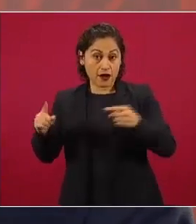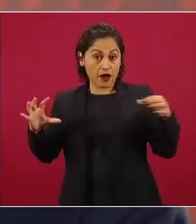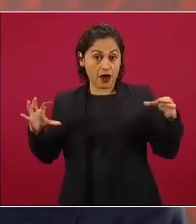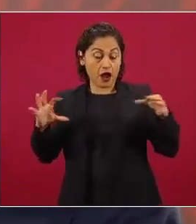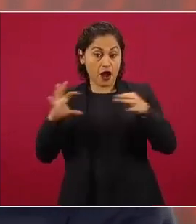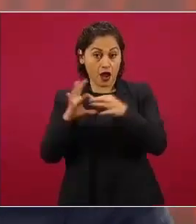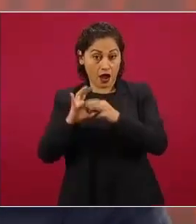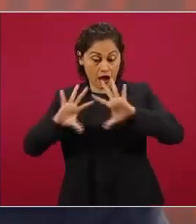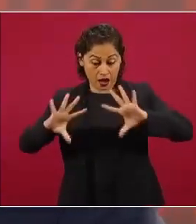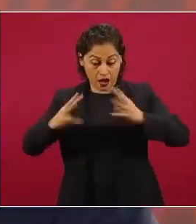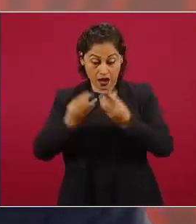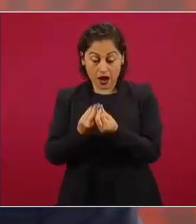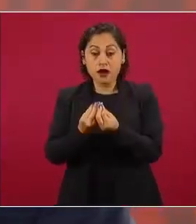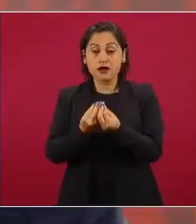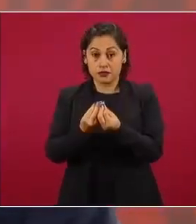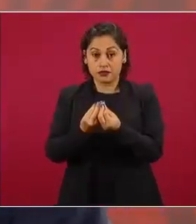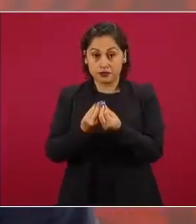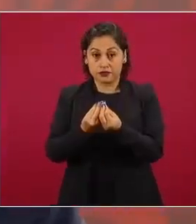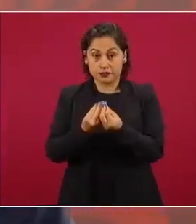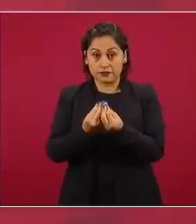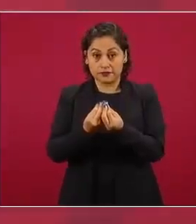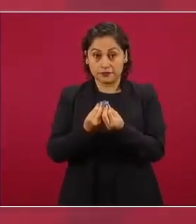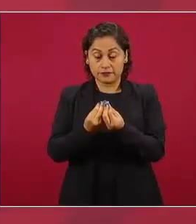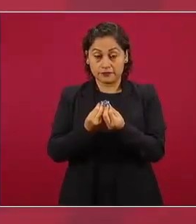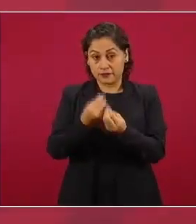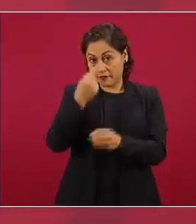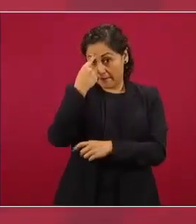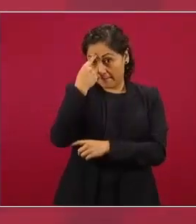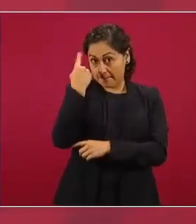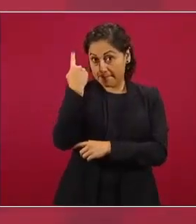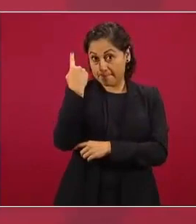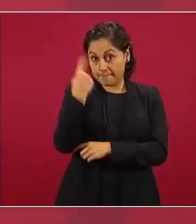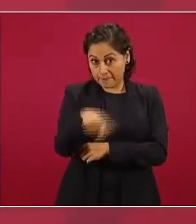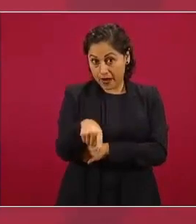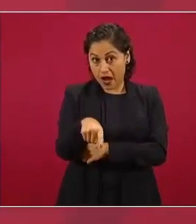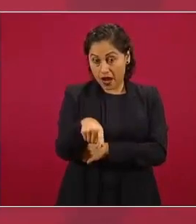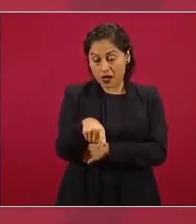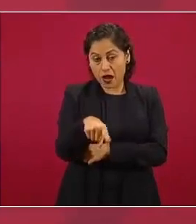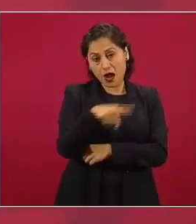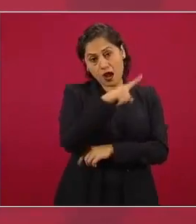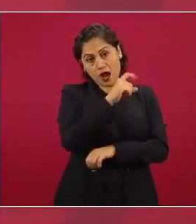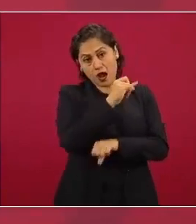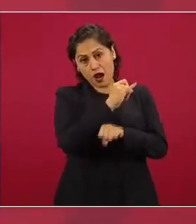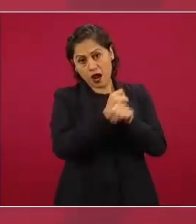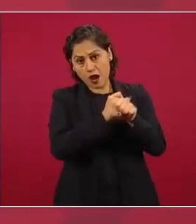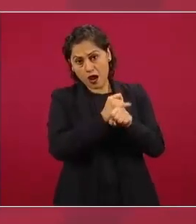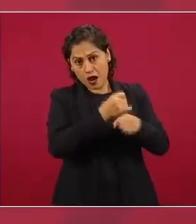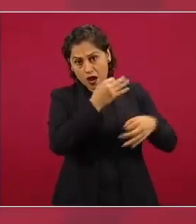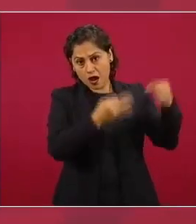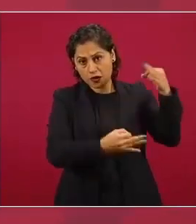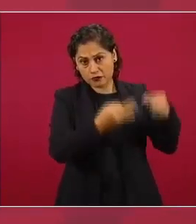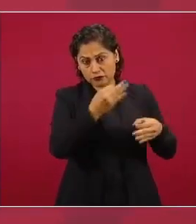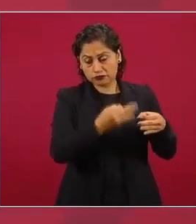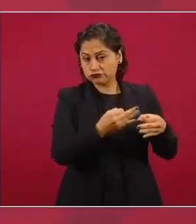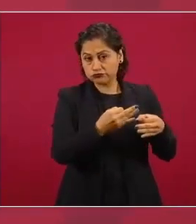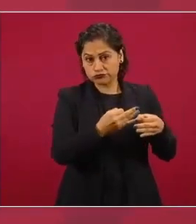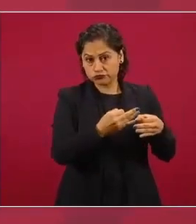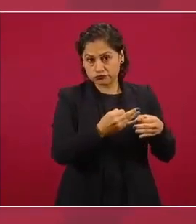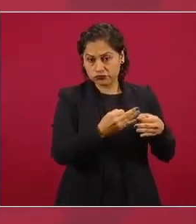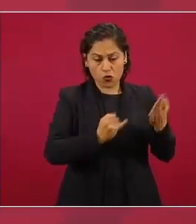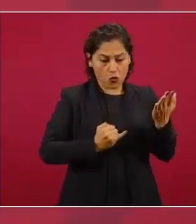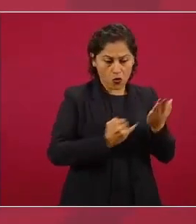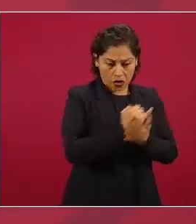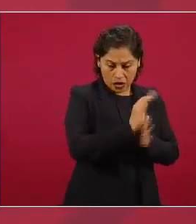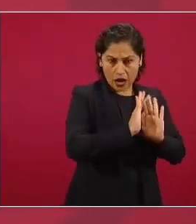resolvieron que sea en México donde se juzgue